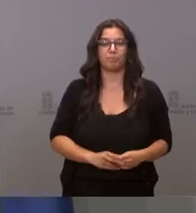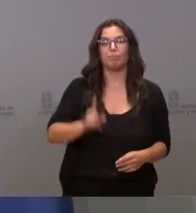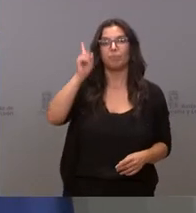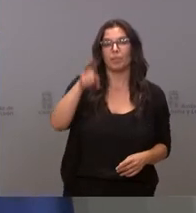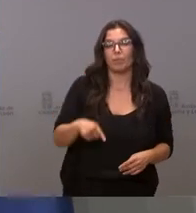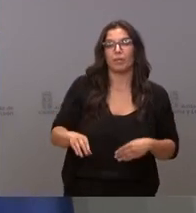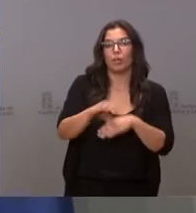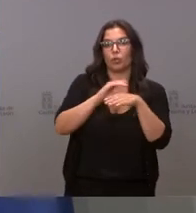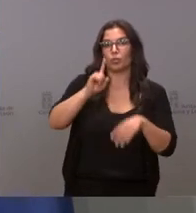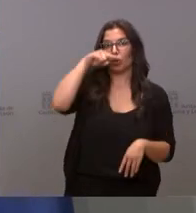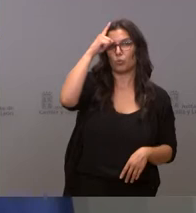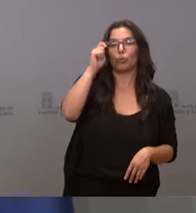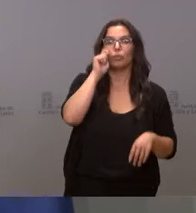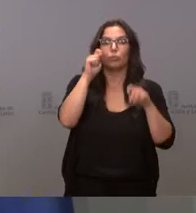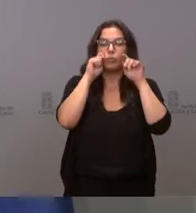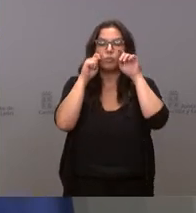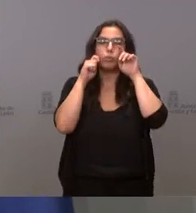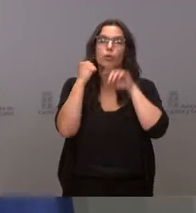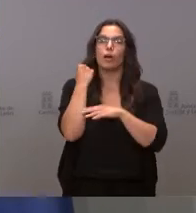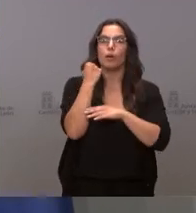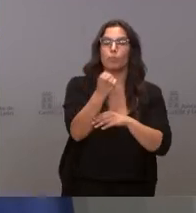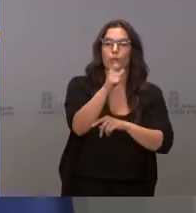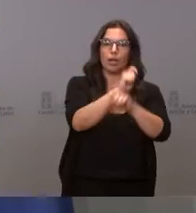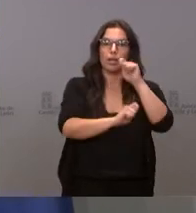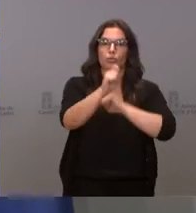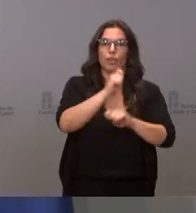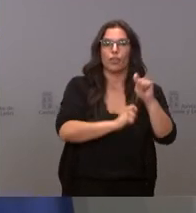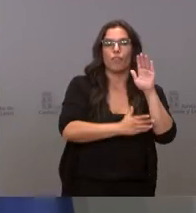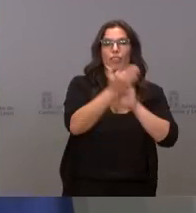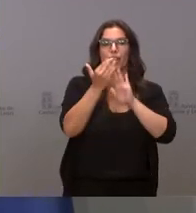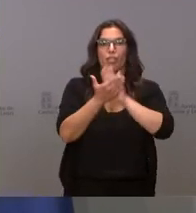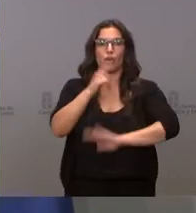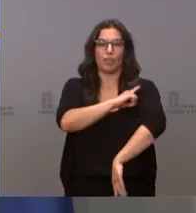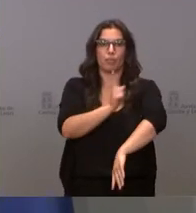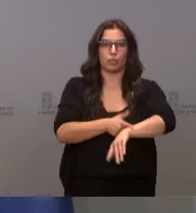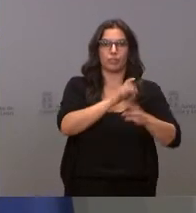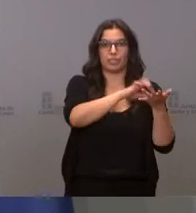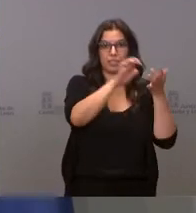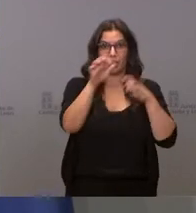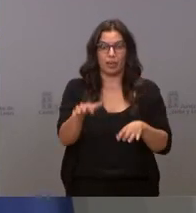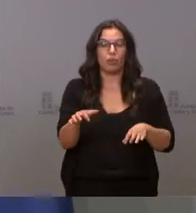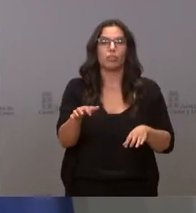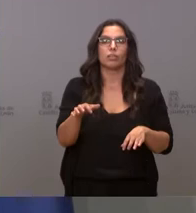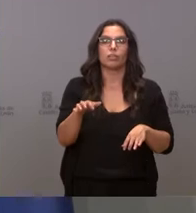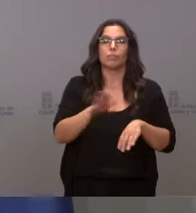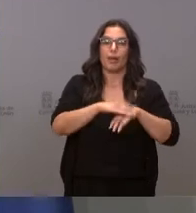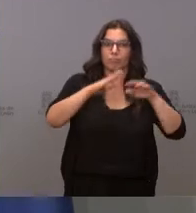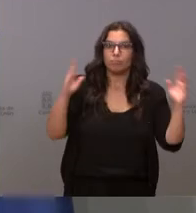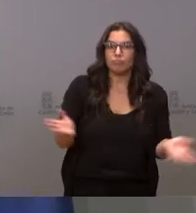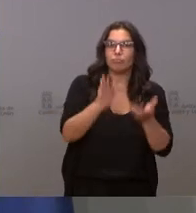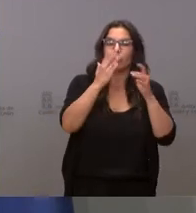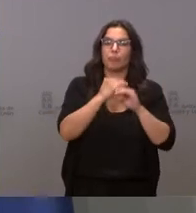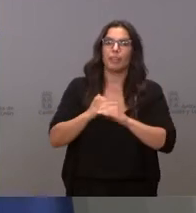Consejería de Cultura y Turismo respalda a la Asociación de Federaciones Deportivas de Castilla y León en el fomento de la